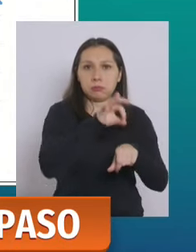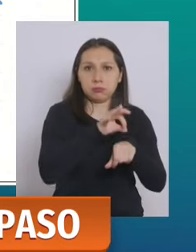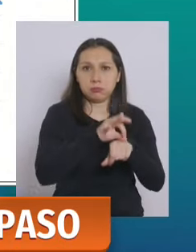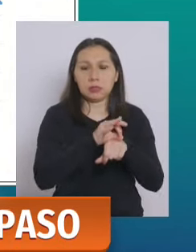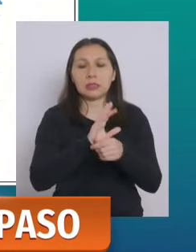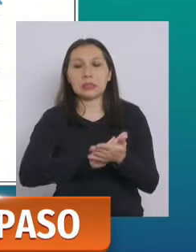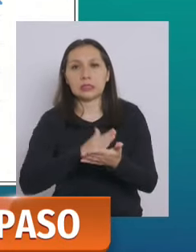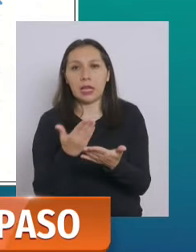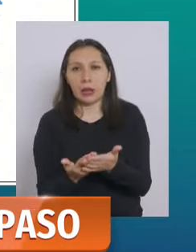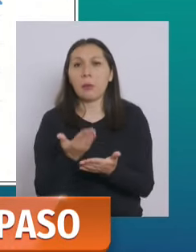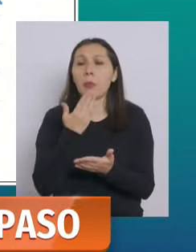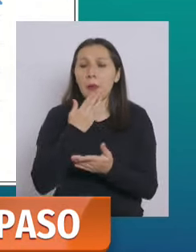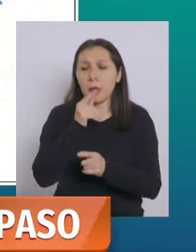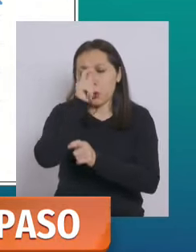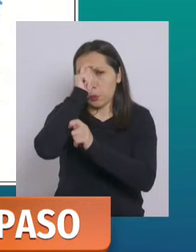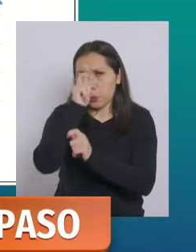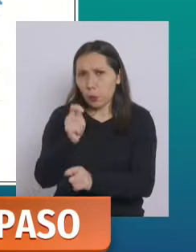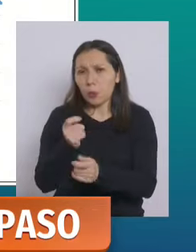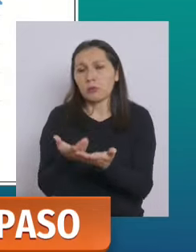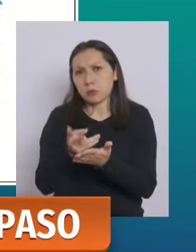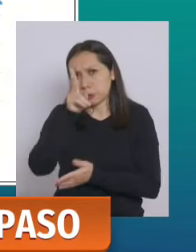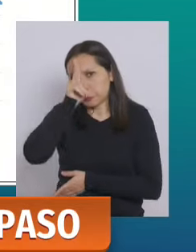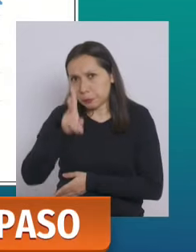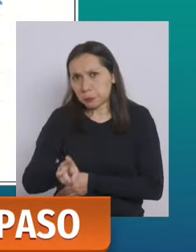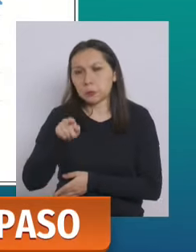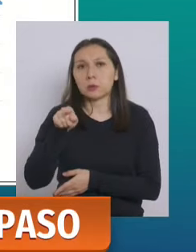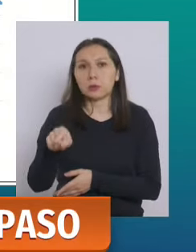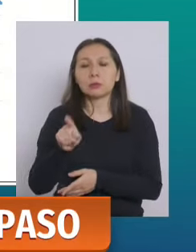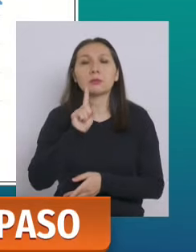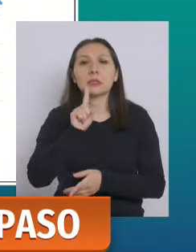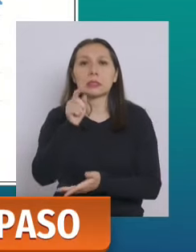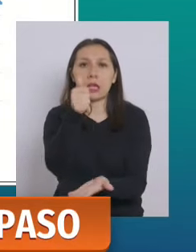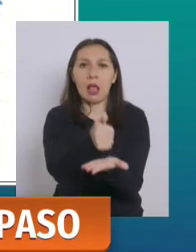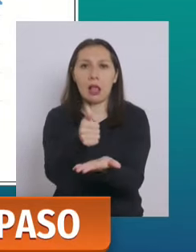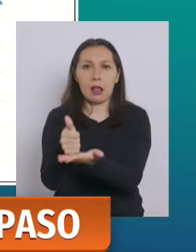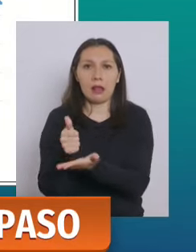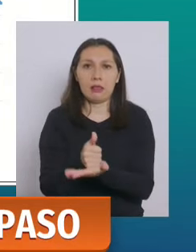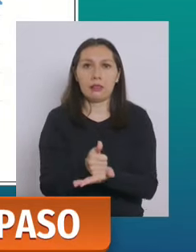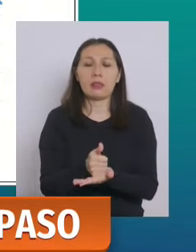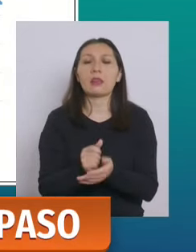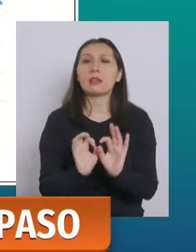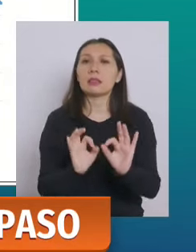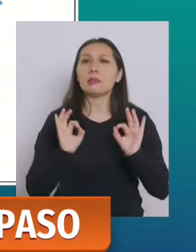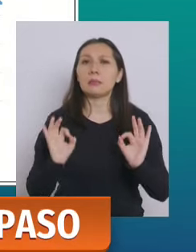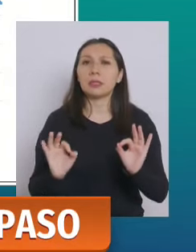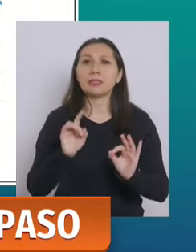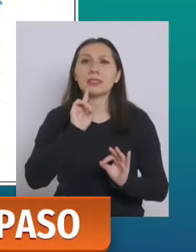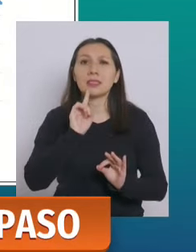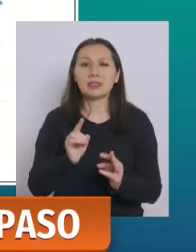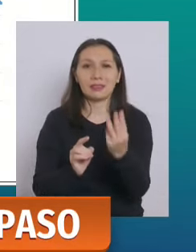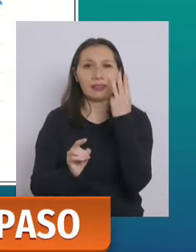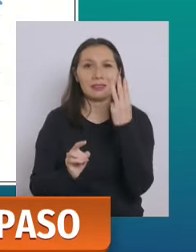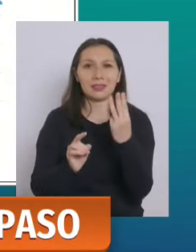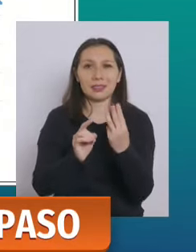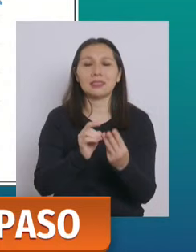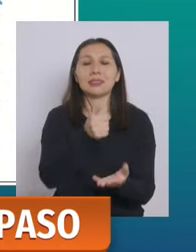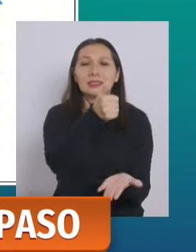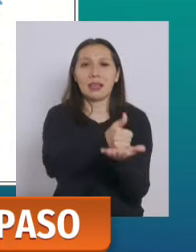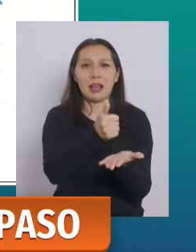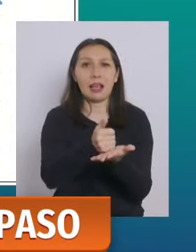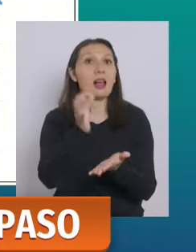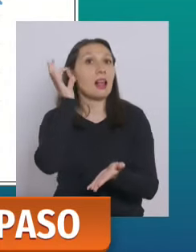y también hago un reconocimiento obviamente a los alcaldes especialmente a tres alcaldes